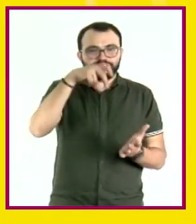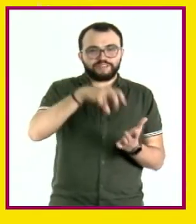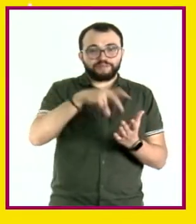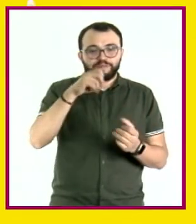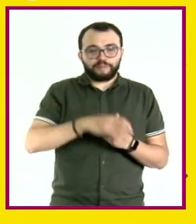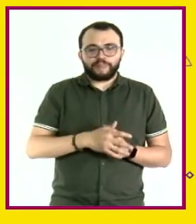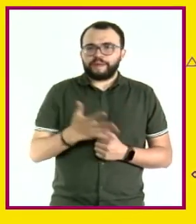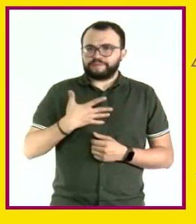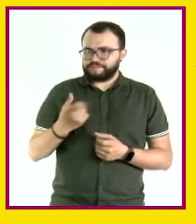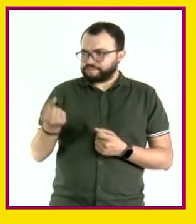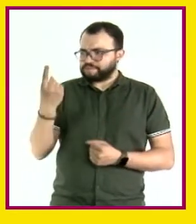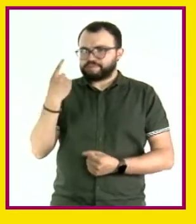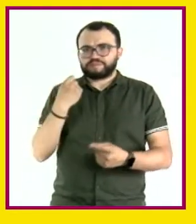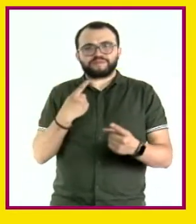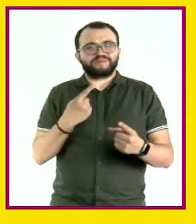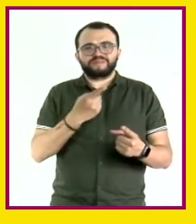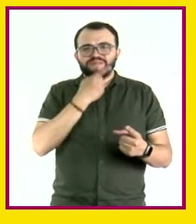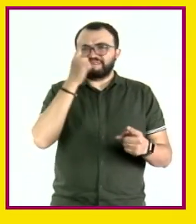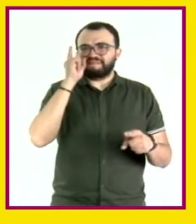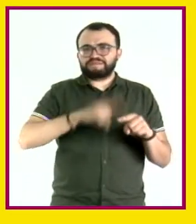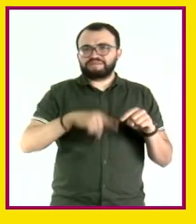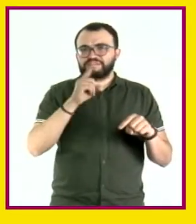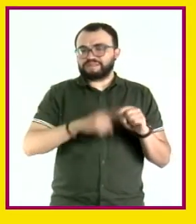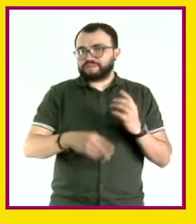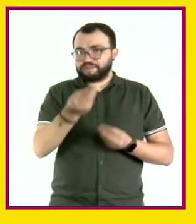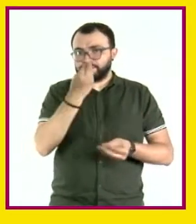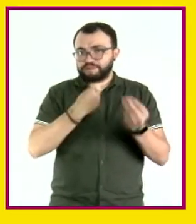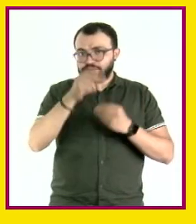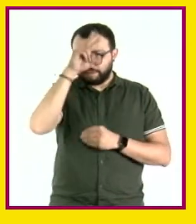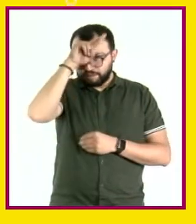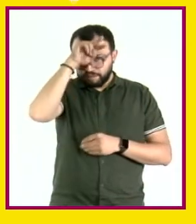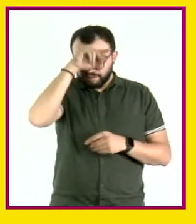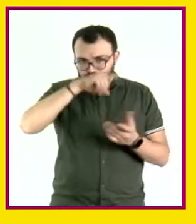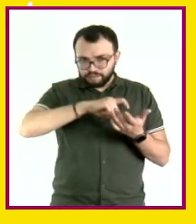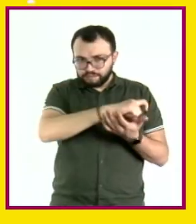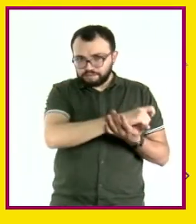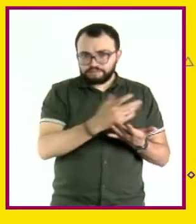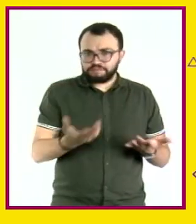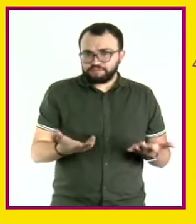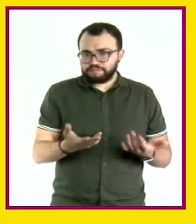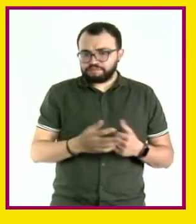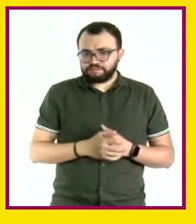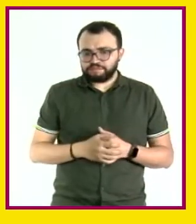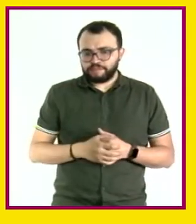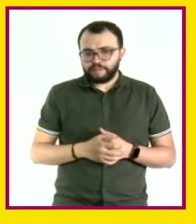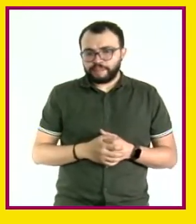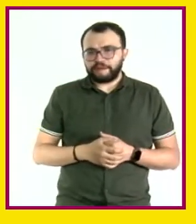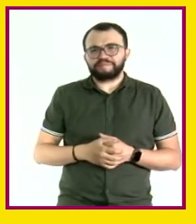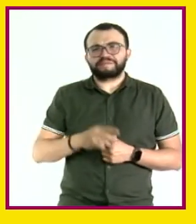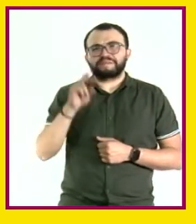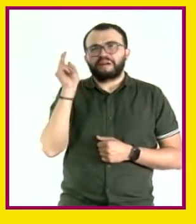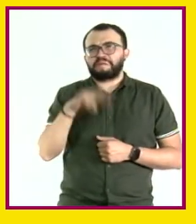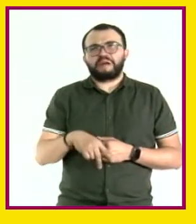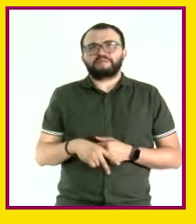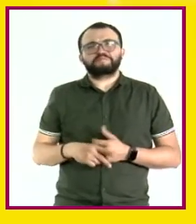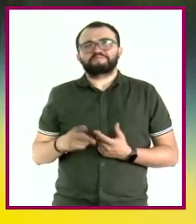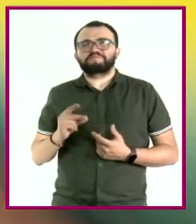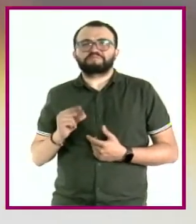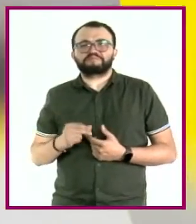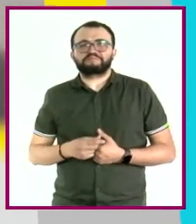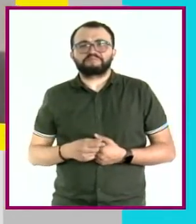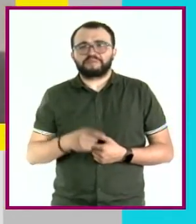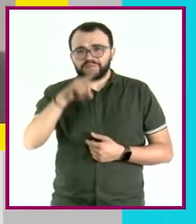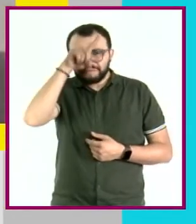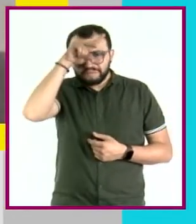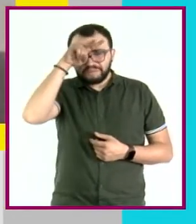¿Hay alguna contraindicación para alimentarse con insectos comestibles? La verdad es que no. Los insectos